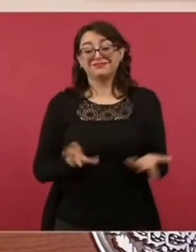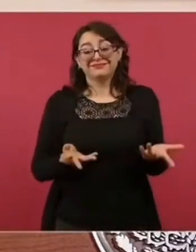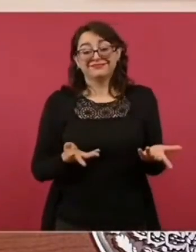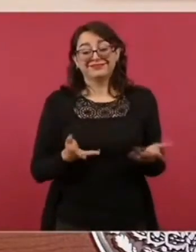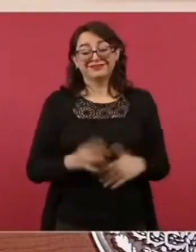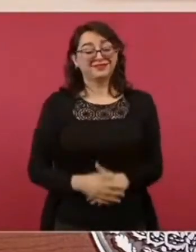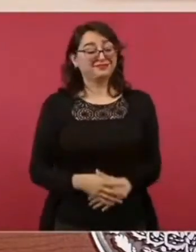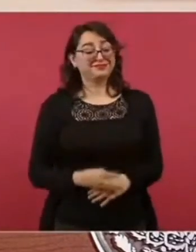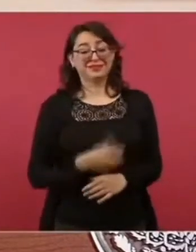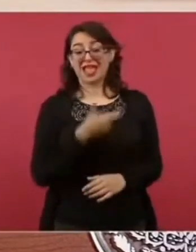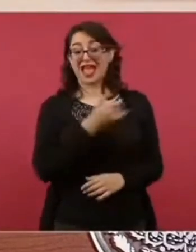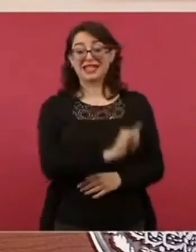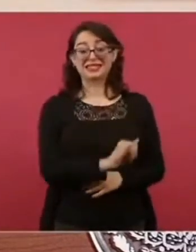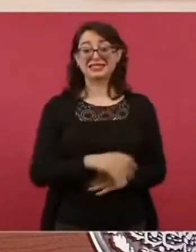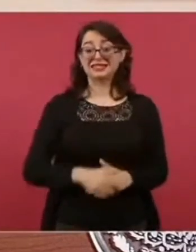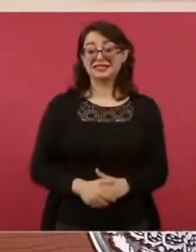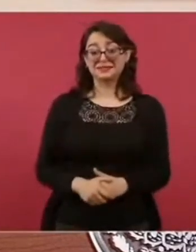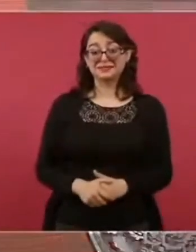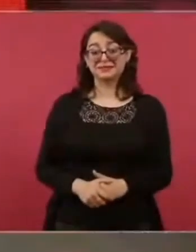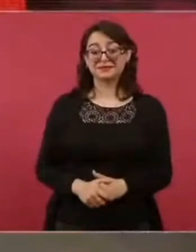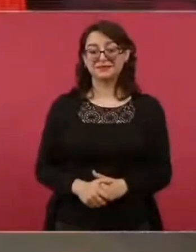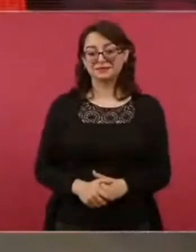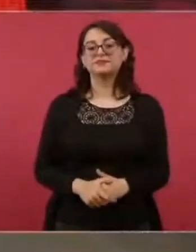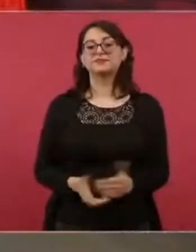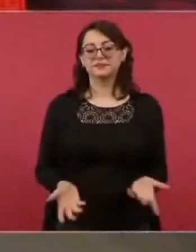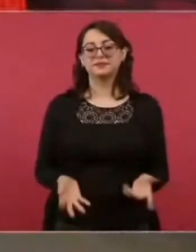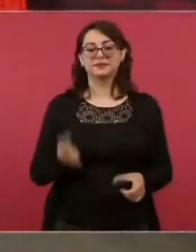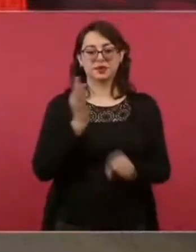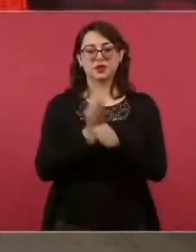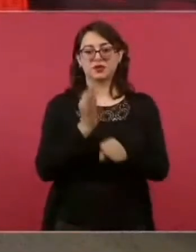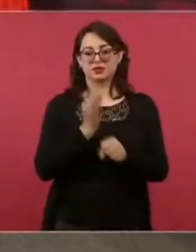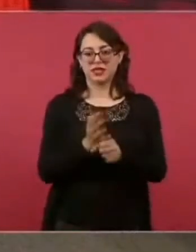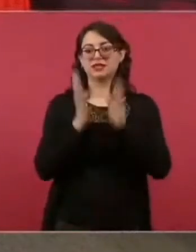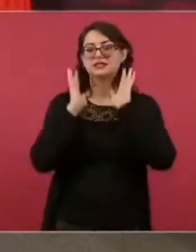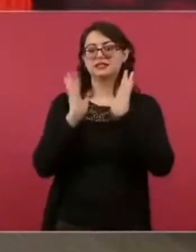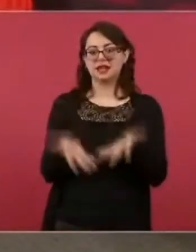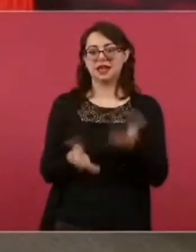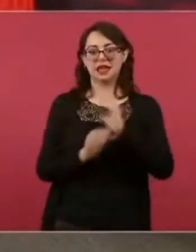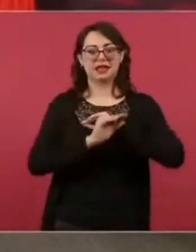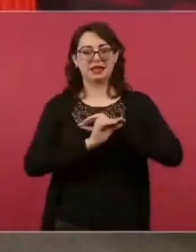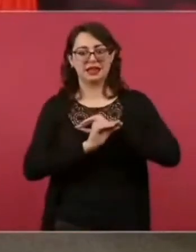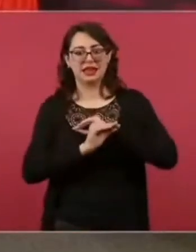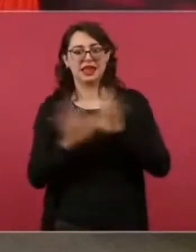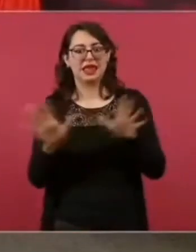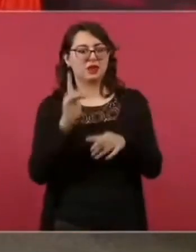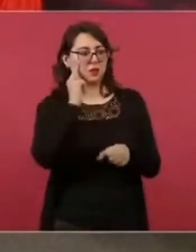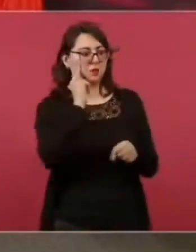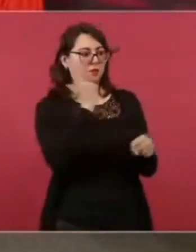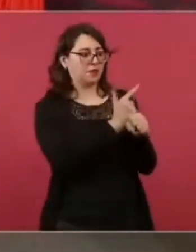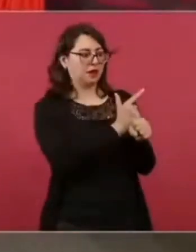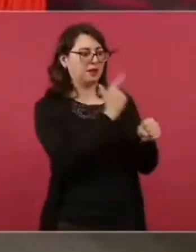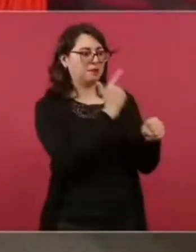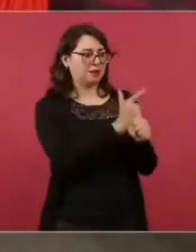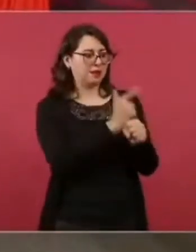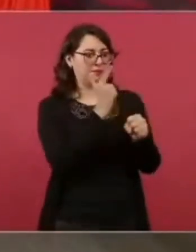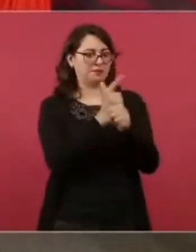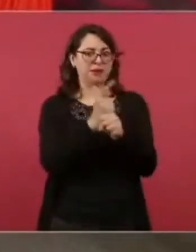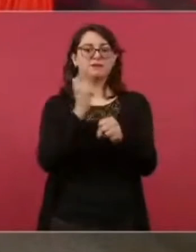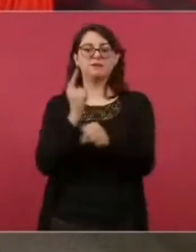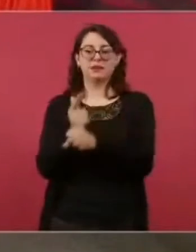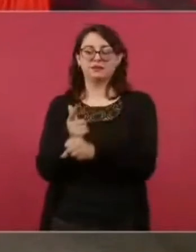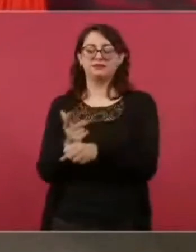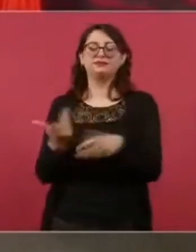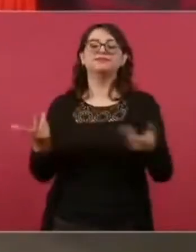entonces todo esto es lo que está saliendo con la transformación por eso lo de Elizabeth de